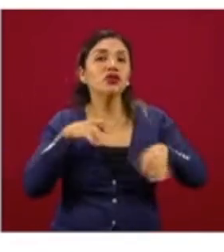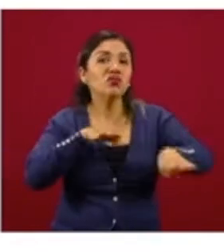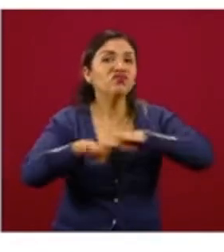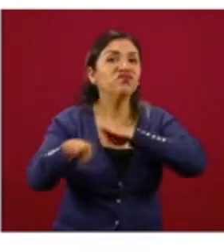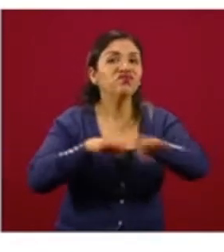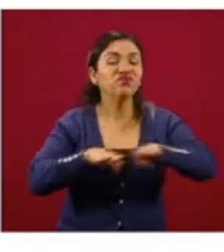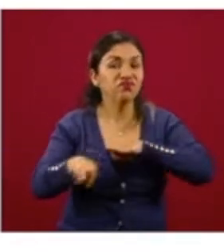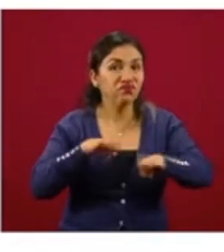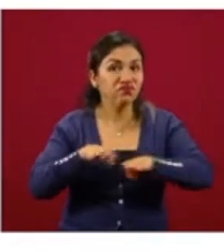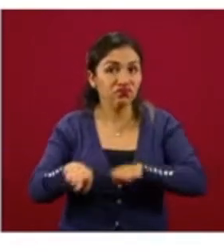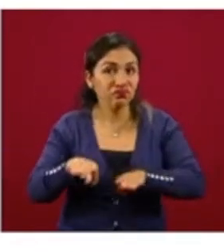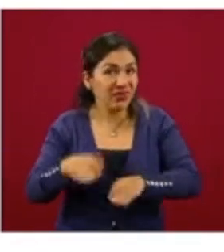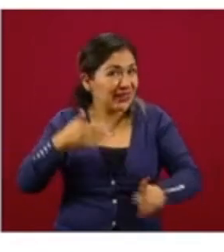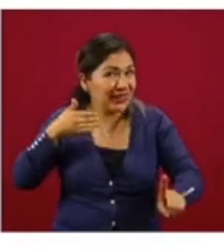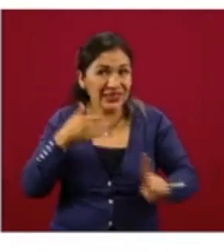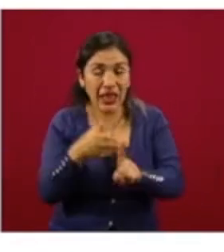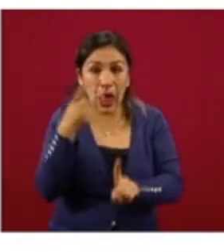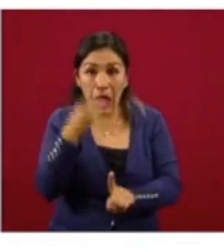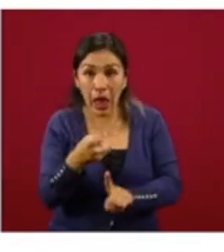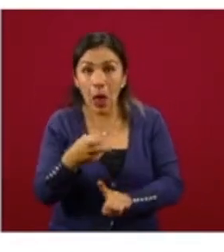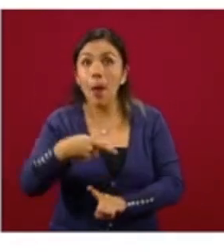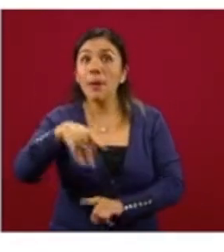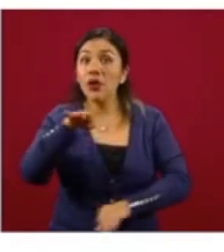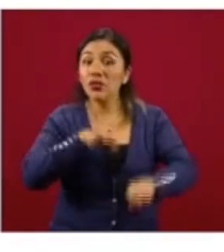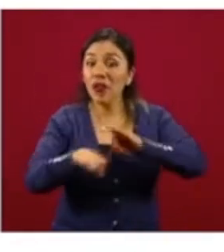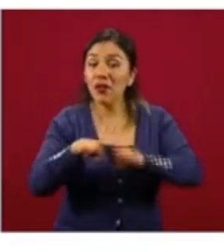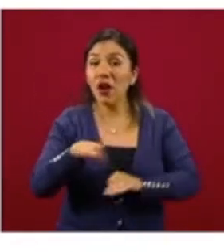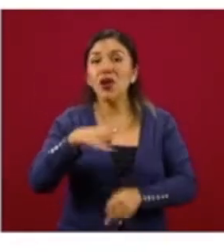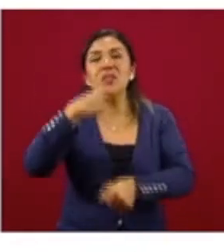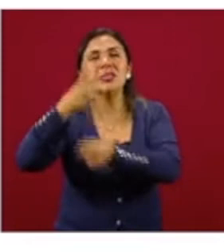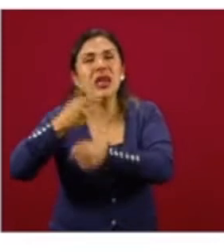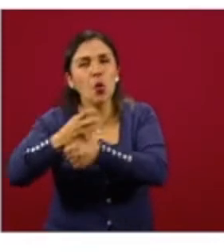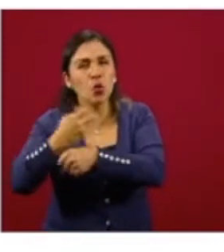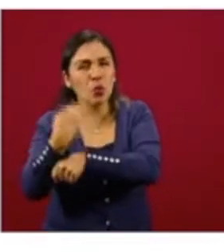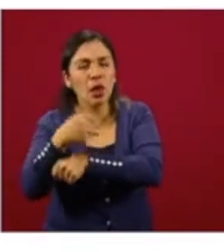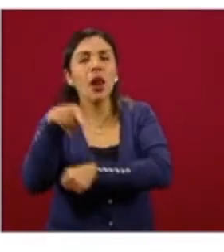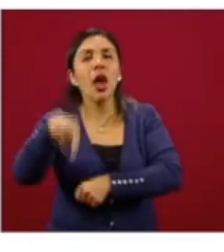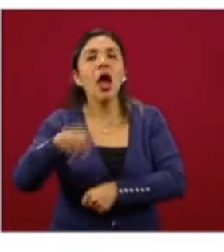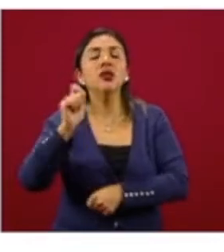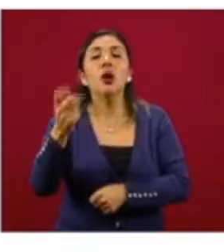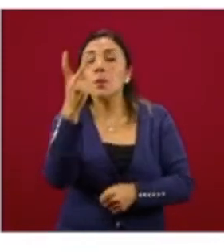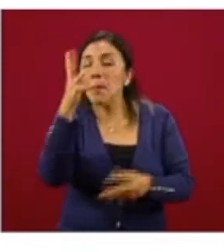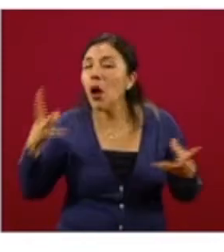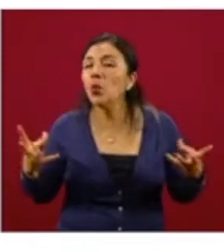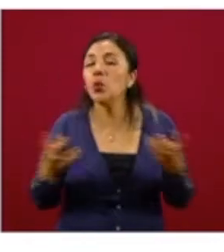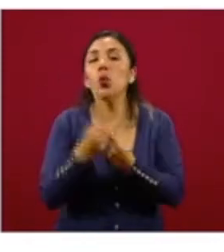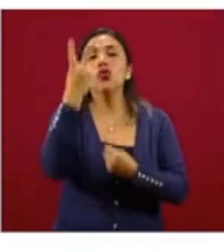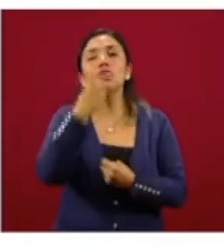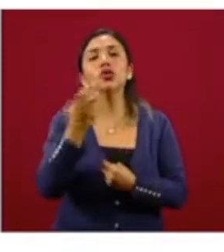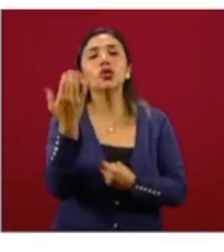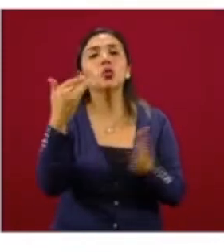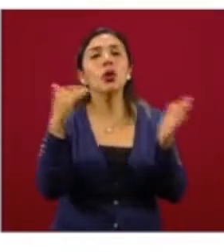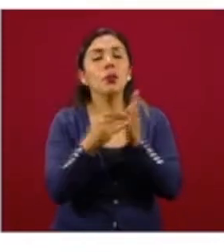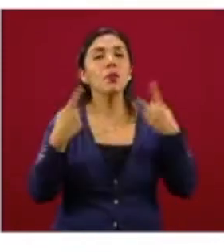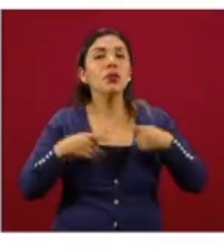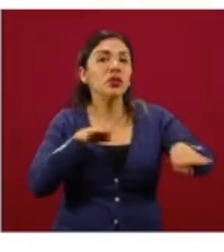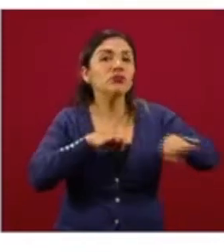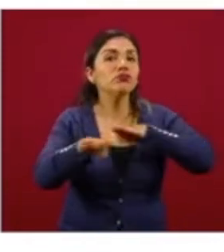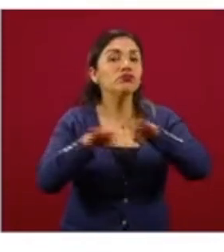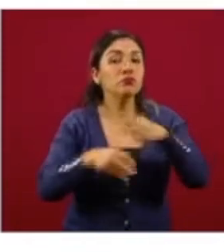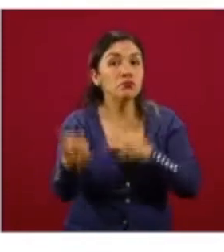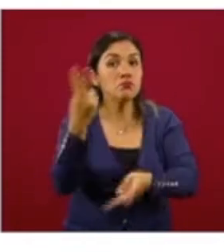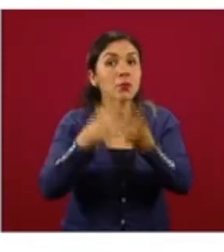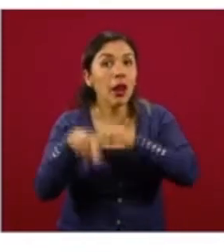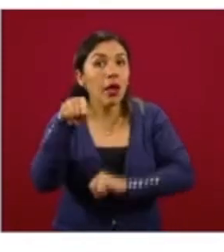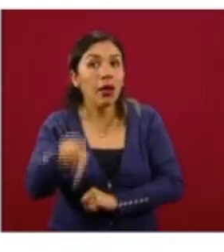directos. Pero ya considerando los empleos indirectos, suman 250 mil empleos que se van a generar.